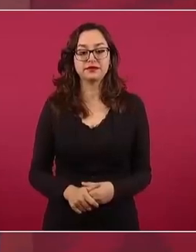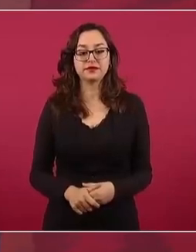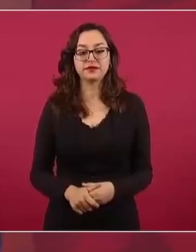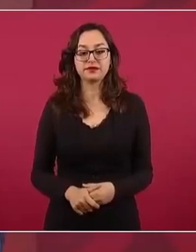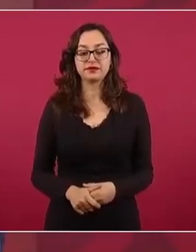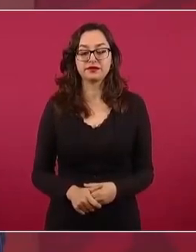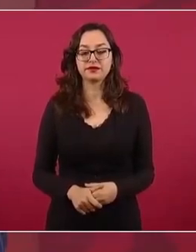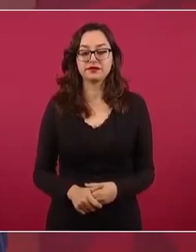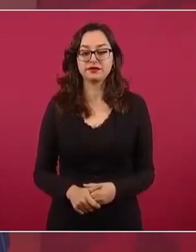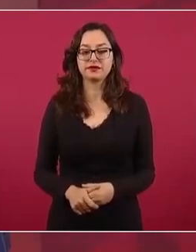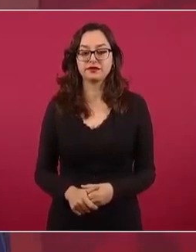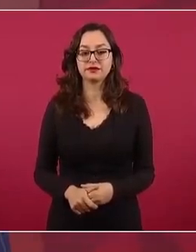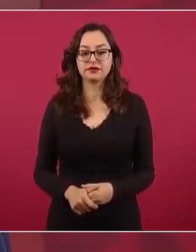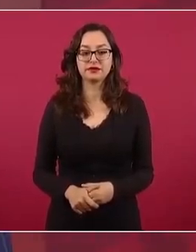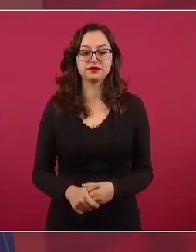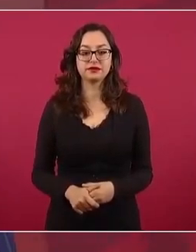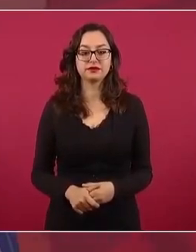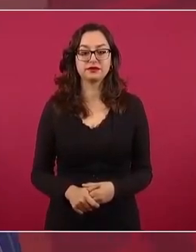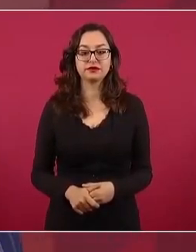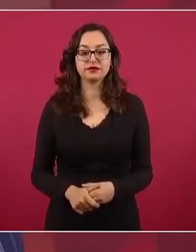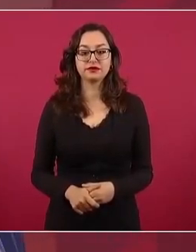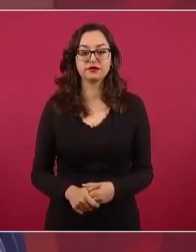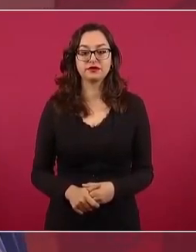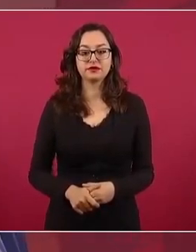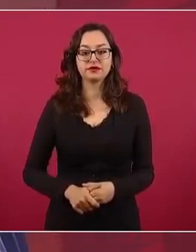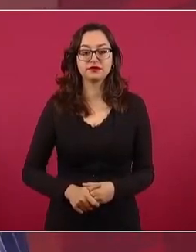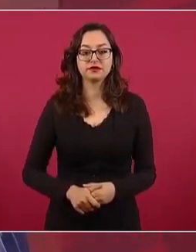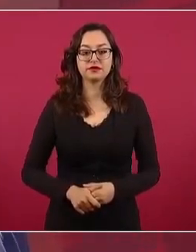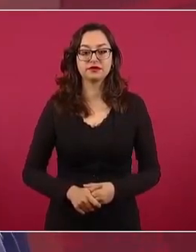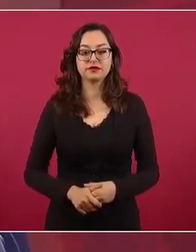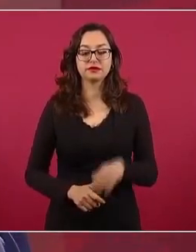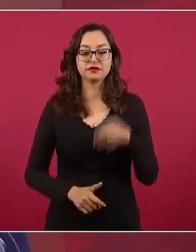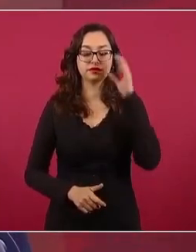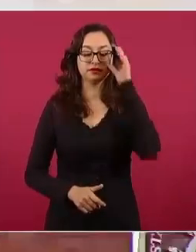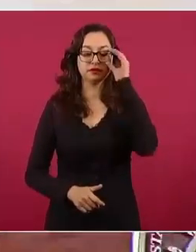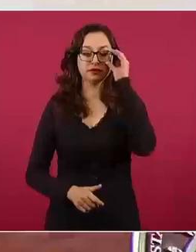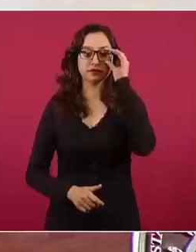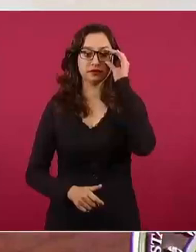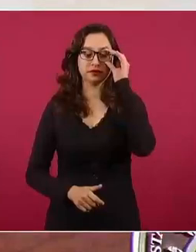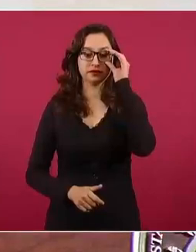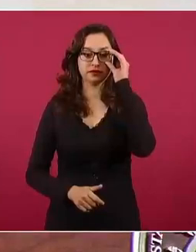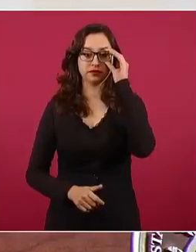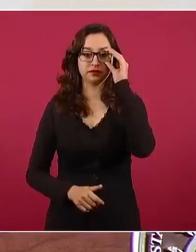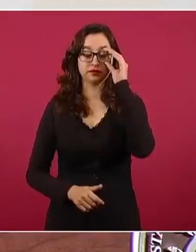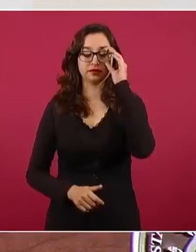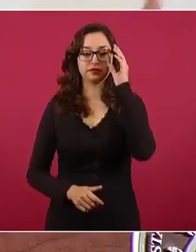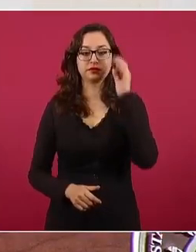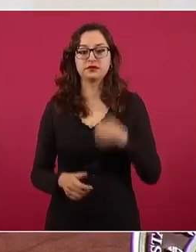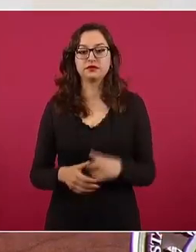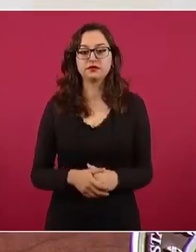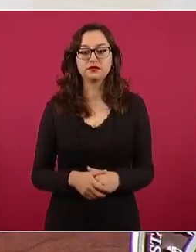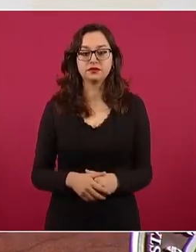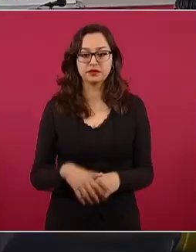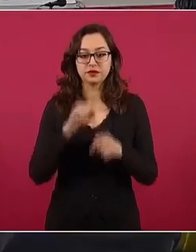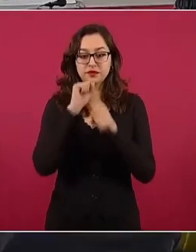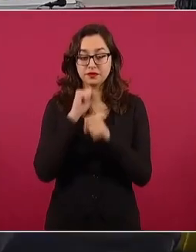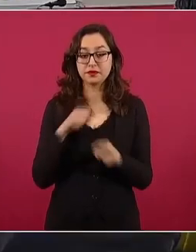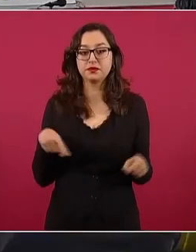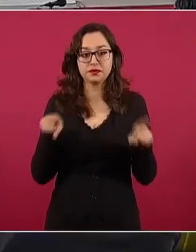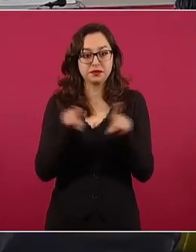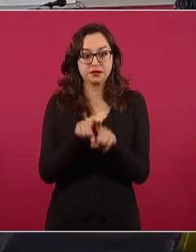Y lo vimos en Tamaulipas, en las elecciones pasadas,